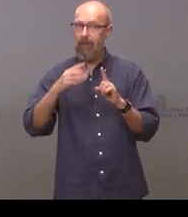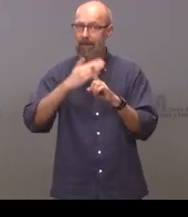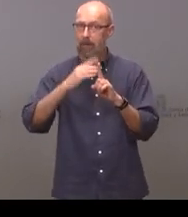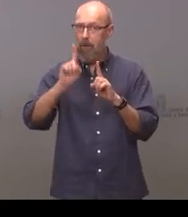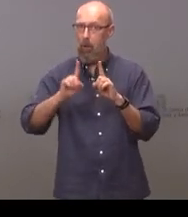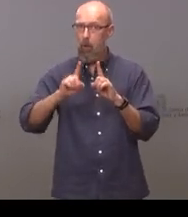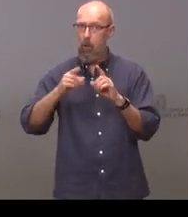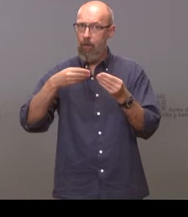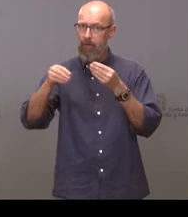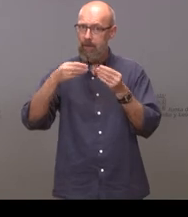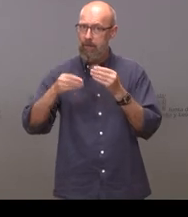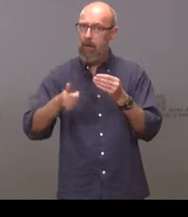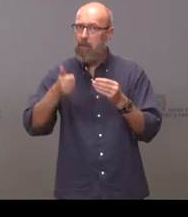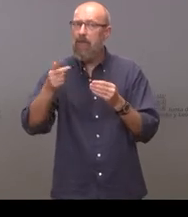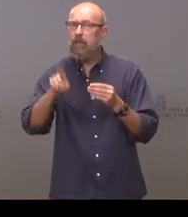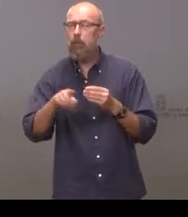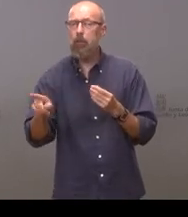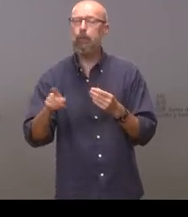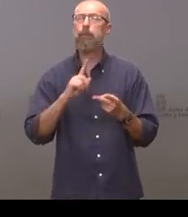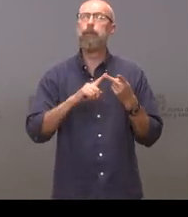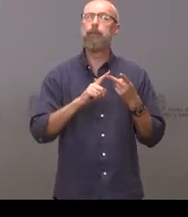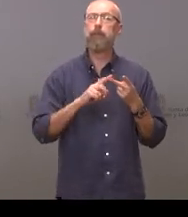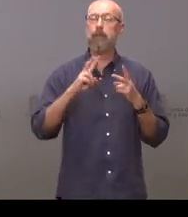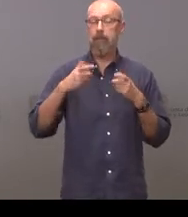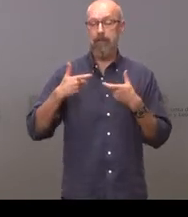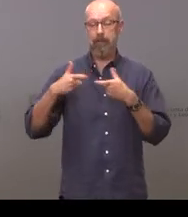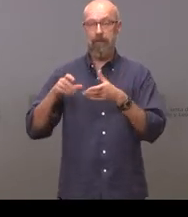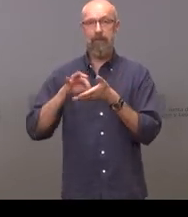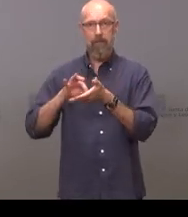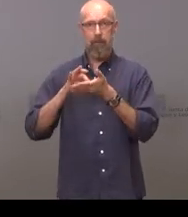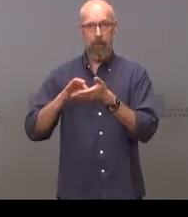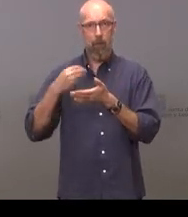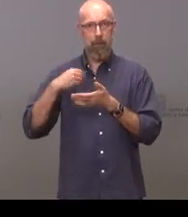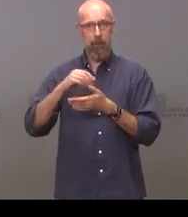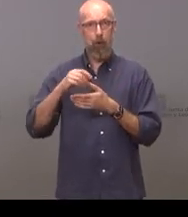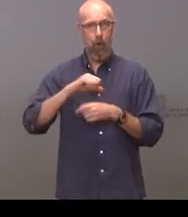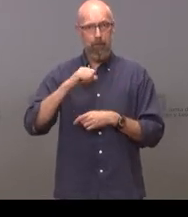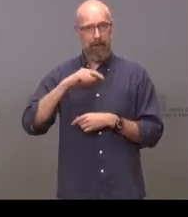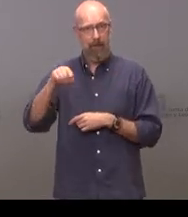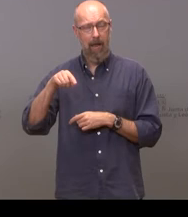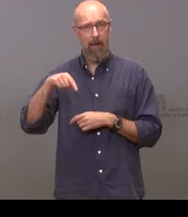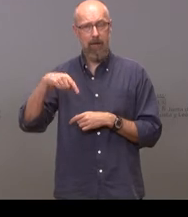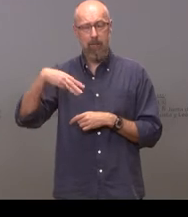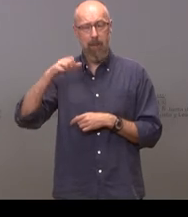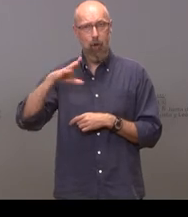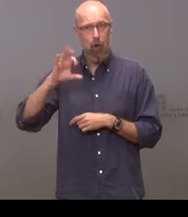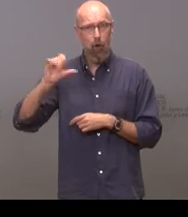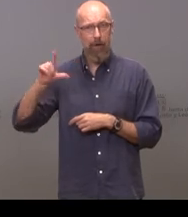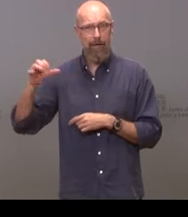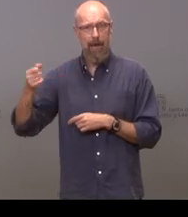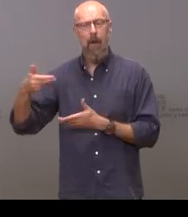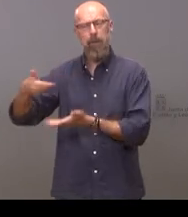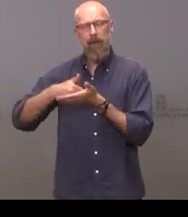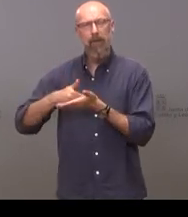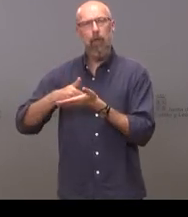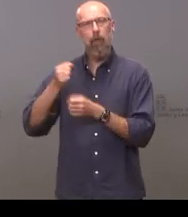por otro lado el servicio de hematología del hospital ha solicitado un incremento de la plantilla